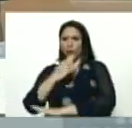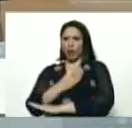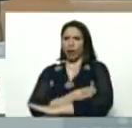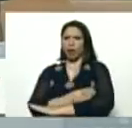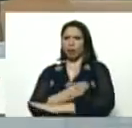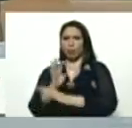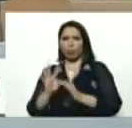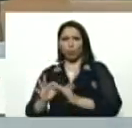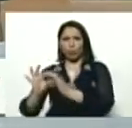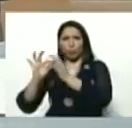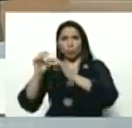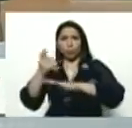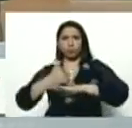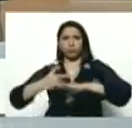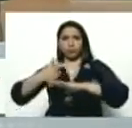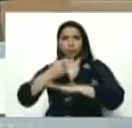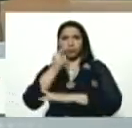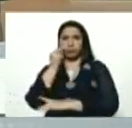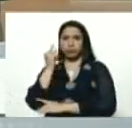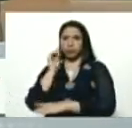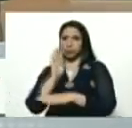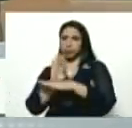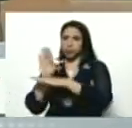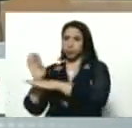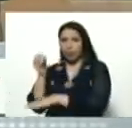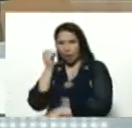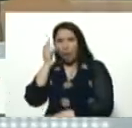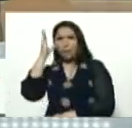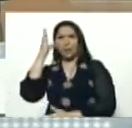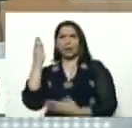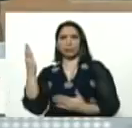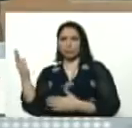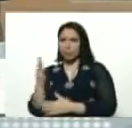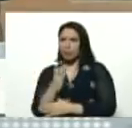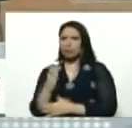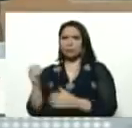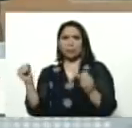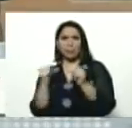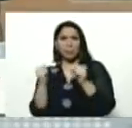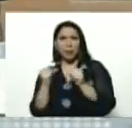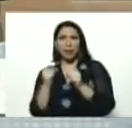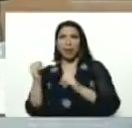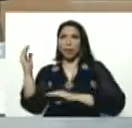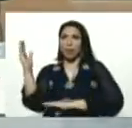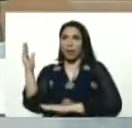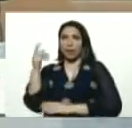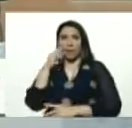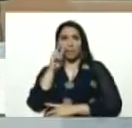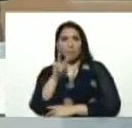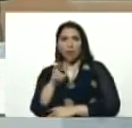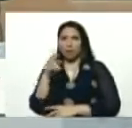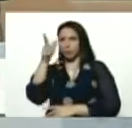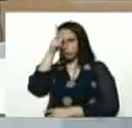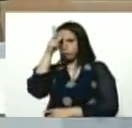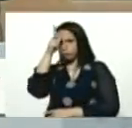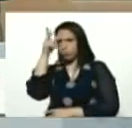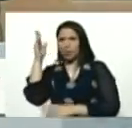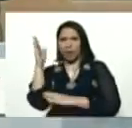gobernadores, y gobernadoras, protectores, sean capaces, de venirse de Mérida, de Bolívar, de El Ara, de Falcón,